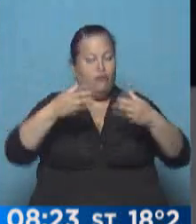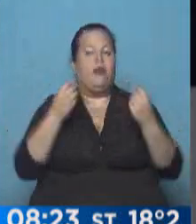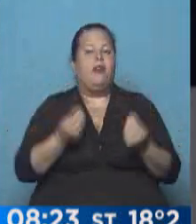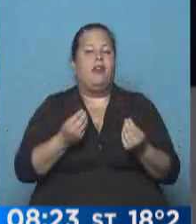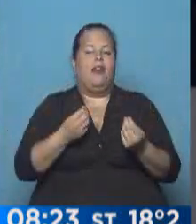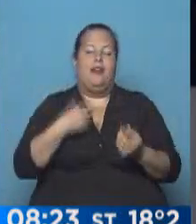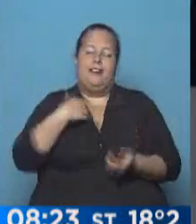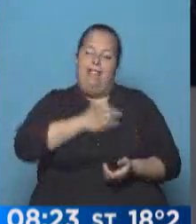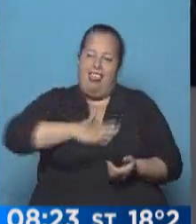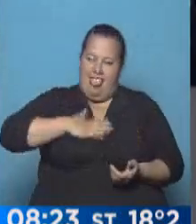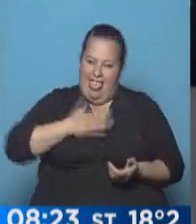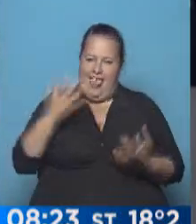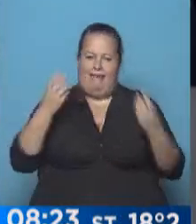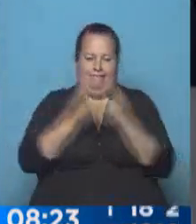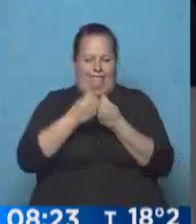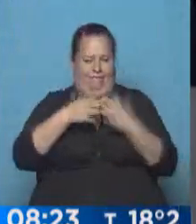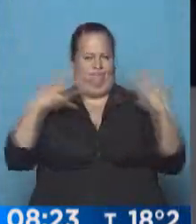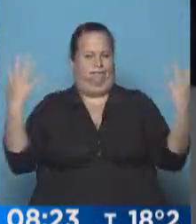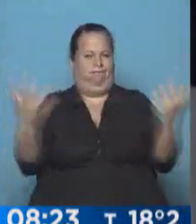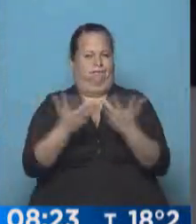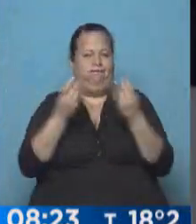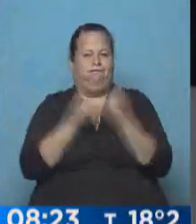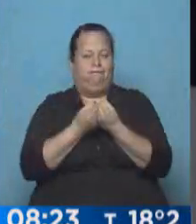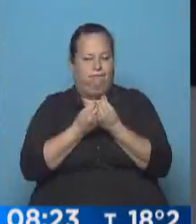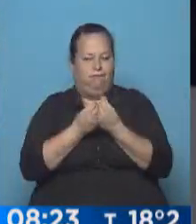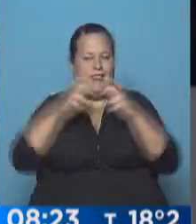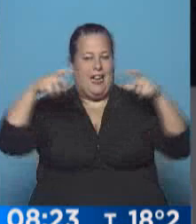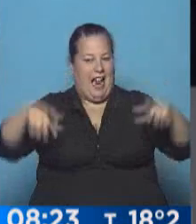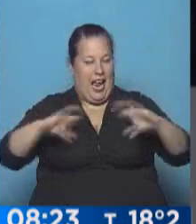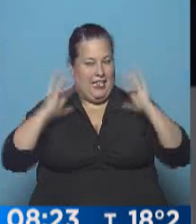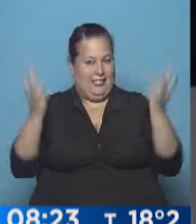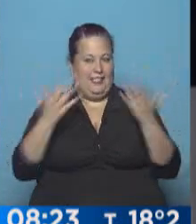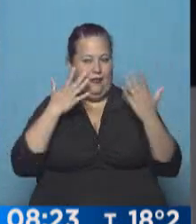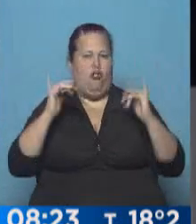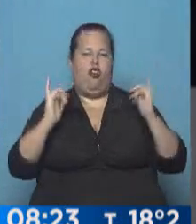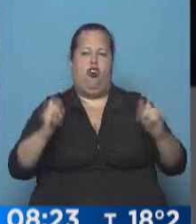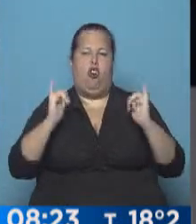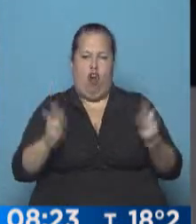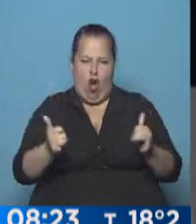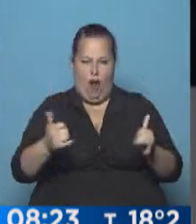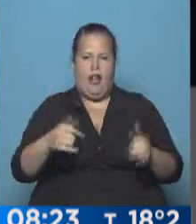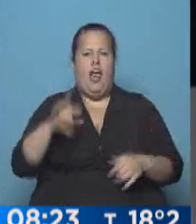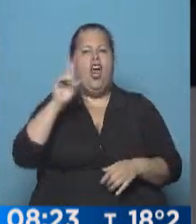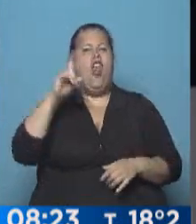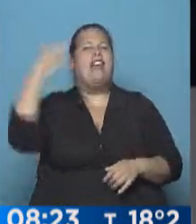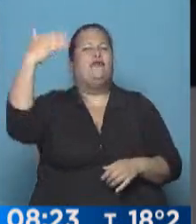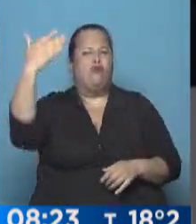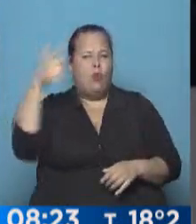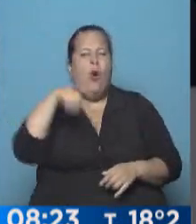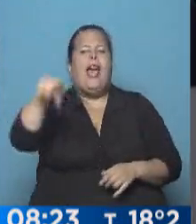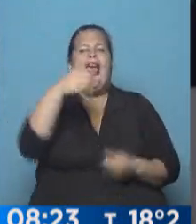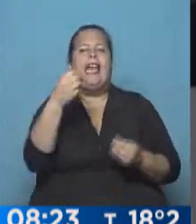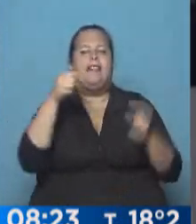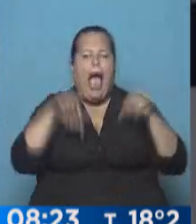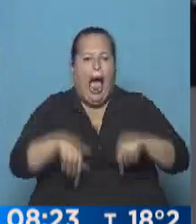percibiendo que está lleno este glorioso estadio de jóvenes que no son el futuro, ustedes